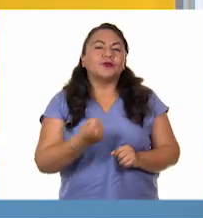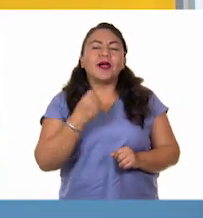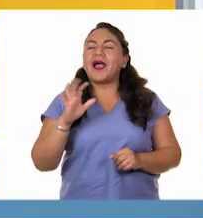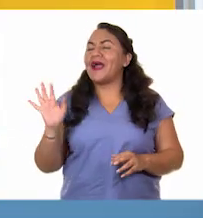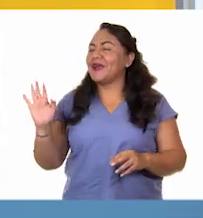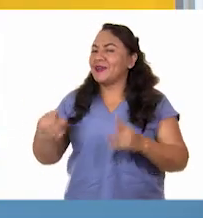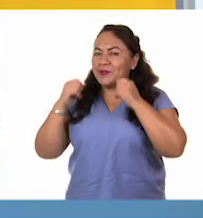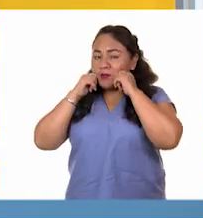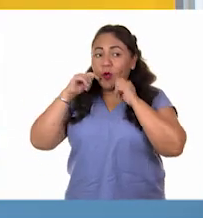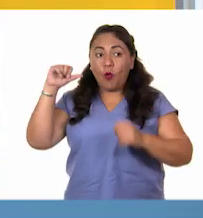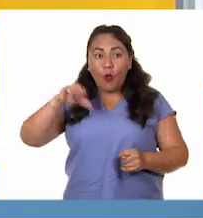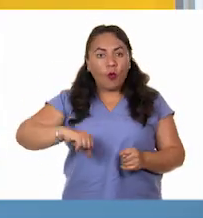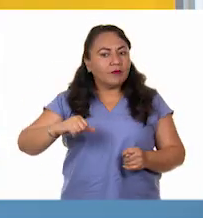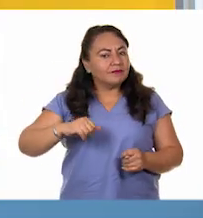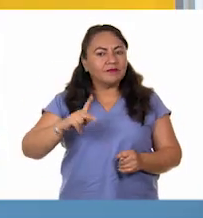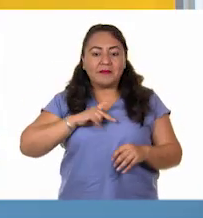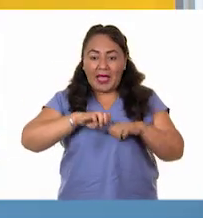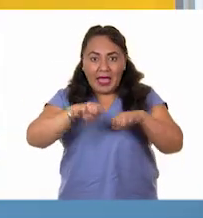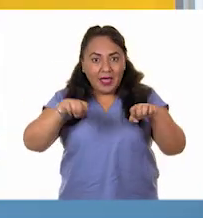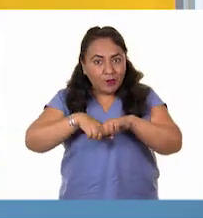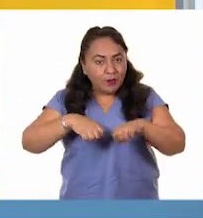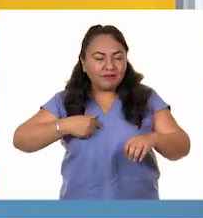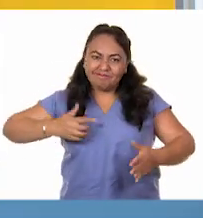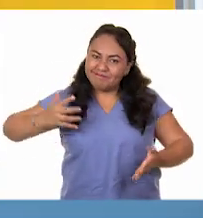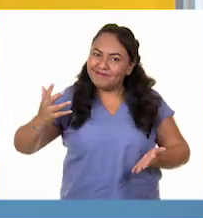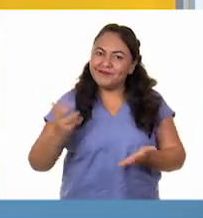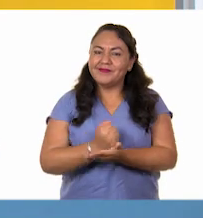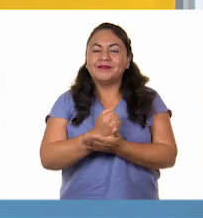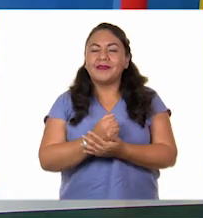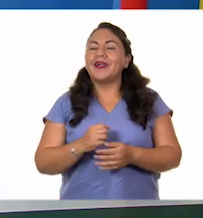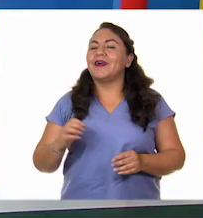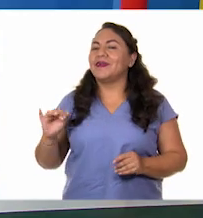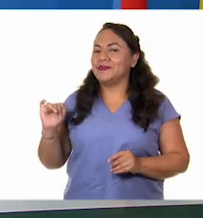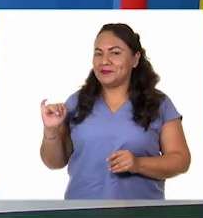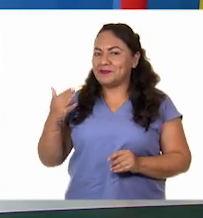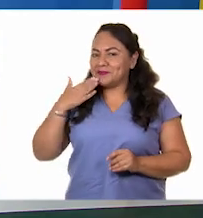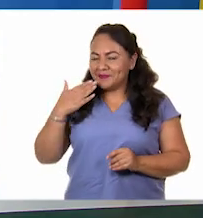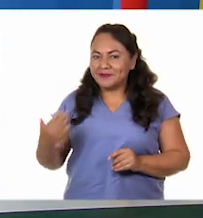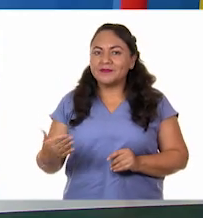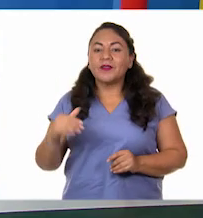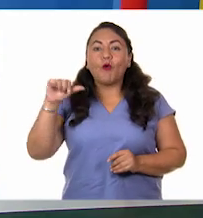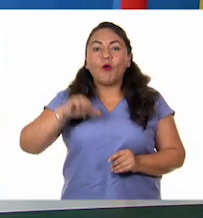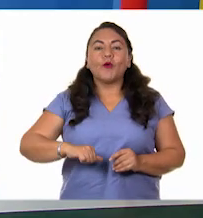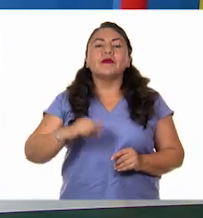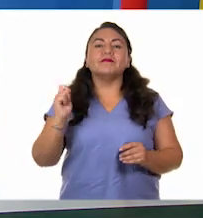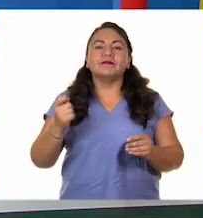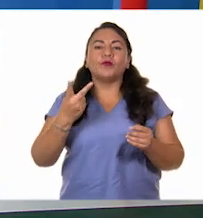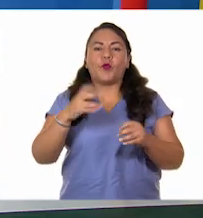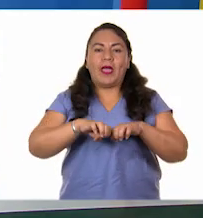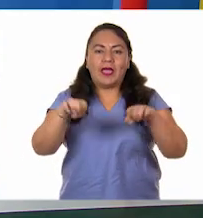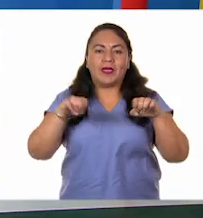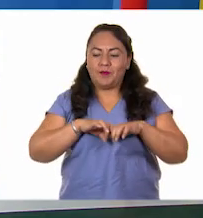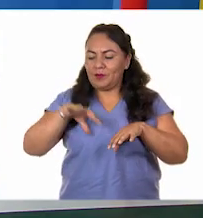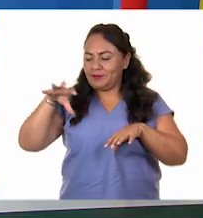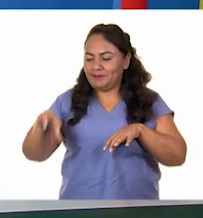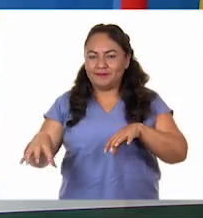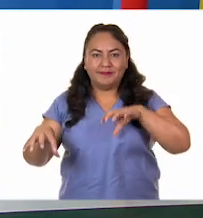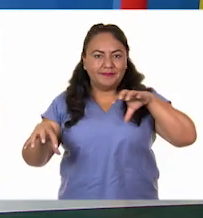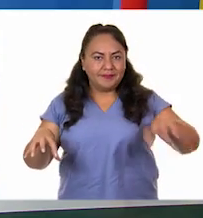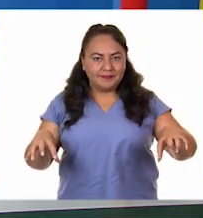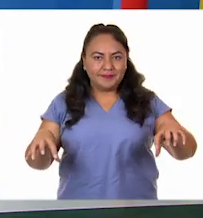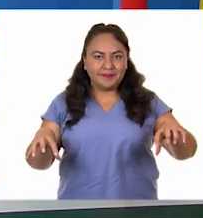no importa. Hoy tiene que ganar mi equipo. Muy bien. ¿De acuerdo? Sí. Y por eso vamos a formar dos equipos, ¿de acuerdo? Sí.